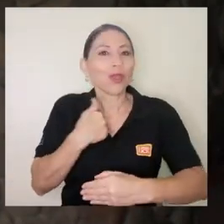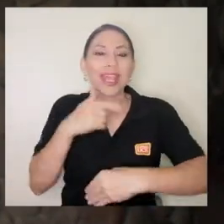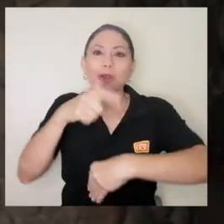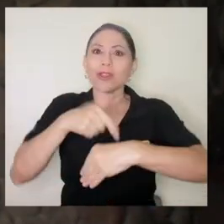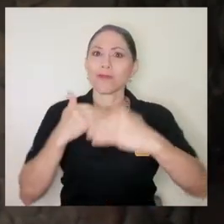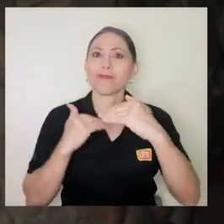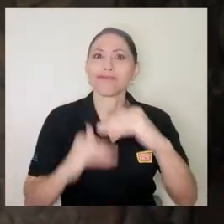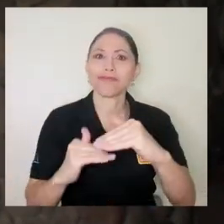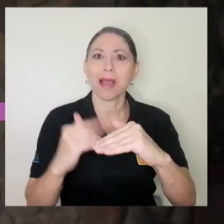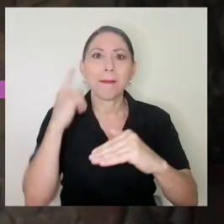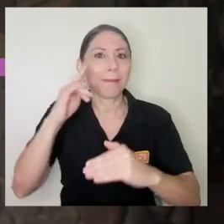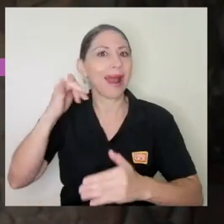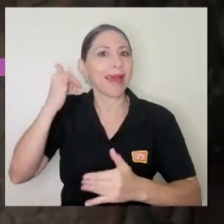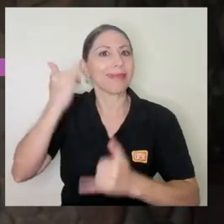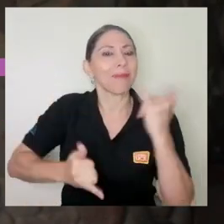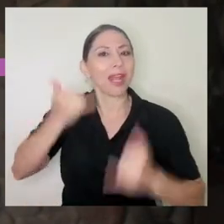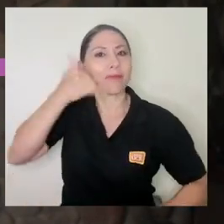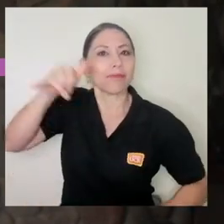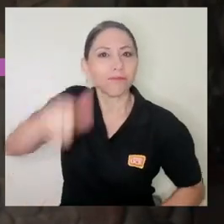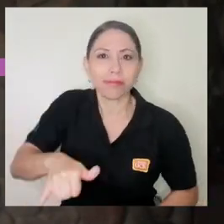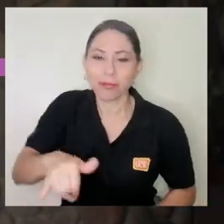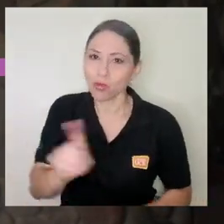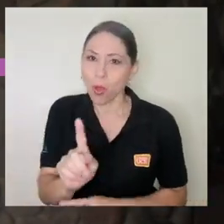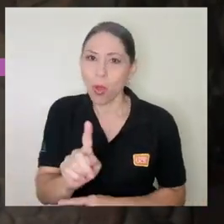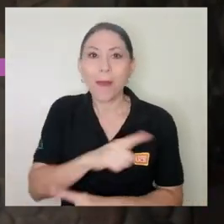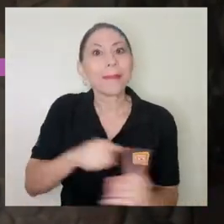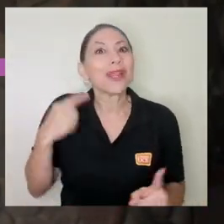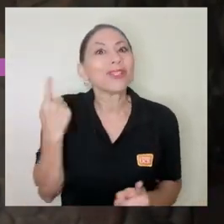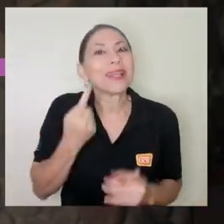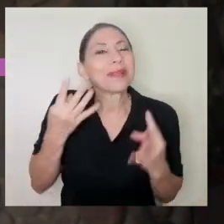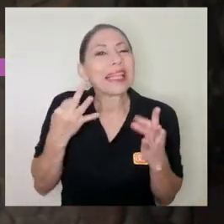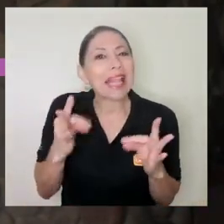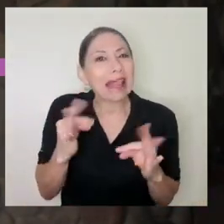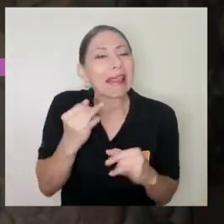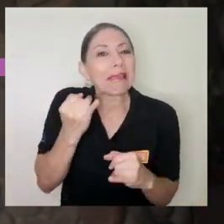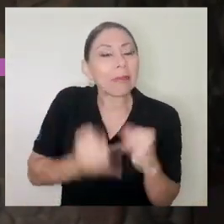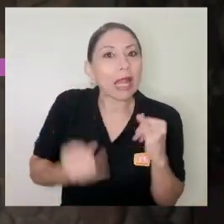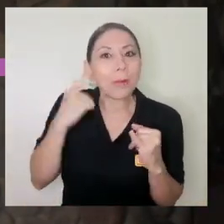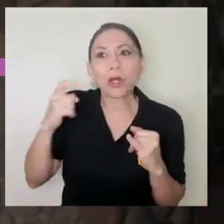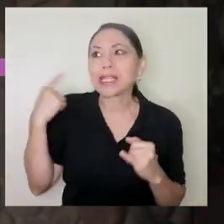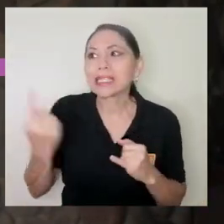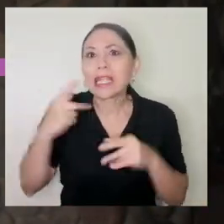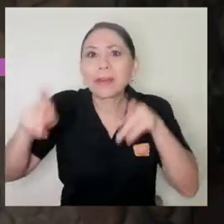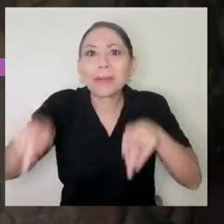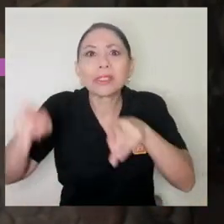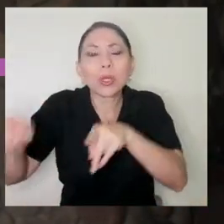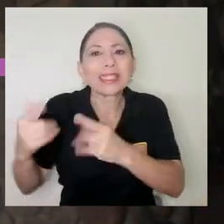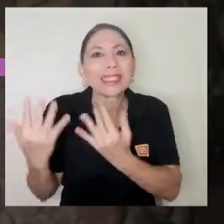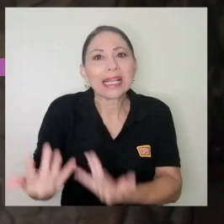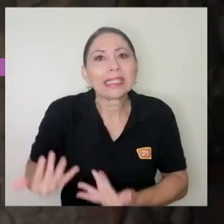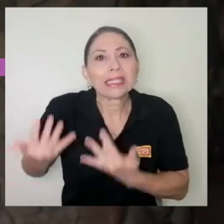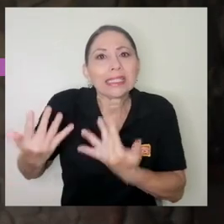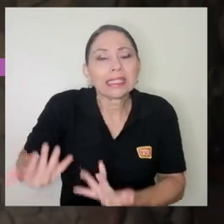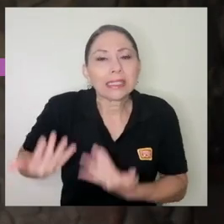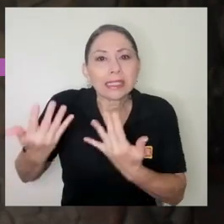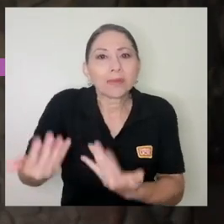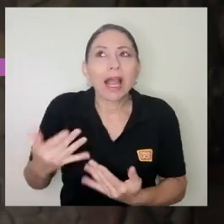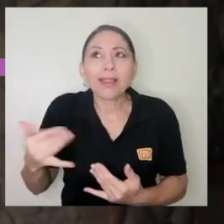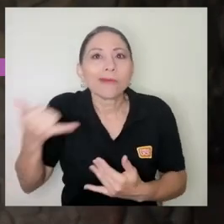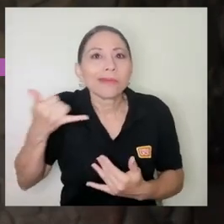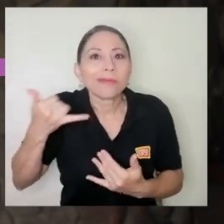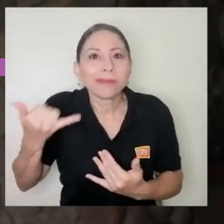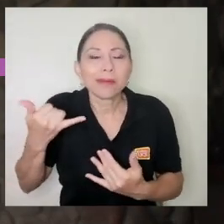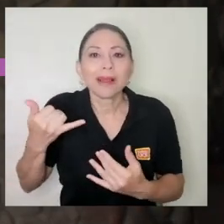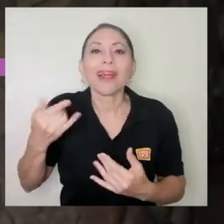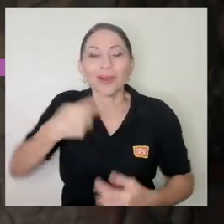para cerrar la llamada, pero sí se busca porque siempre hay llamadas en espera y esto es muy interesante. Realmente, la dinámica lo que nos ha mostrado